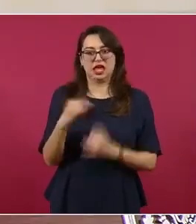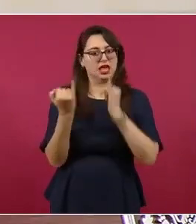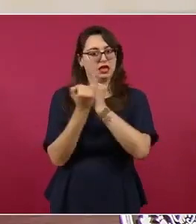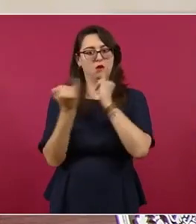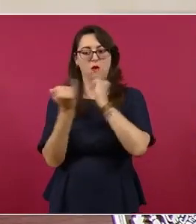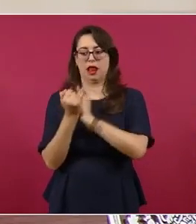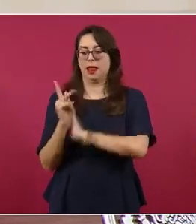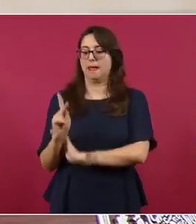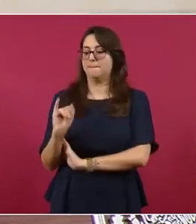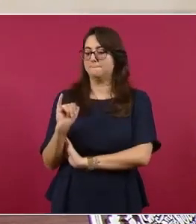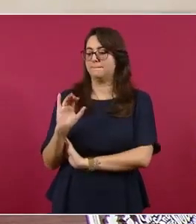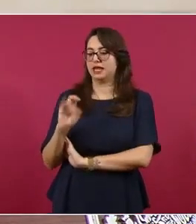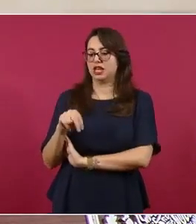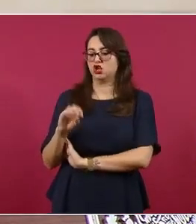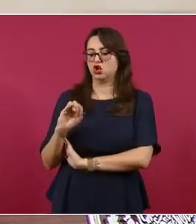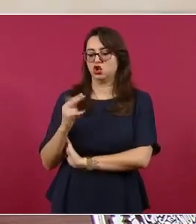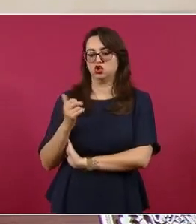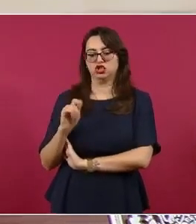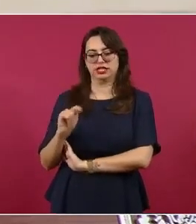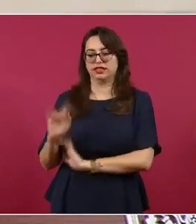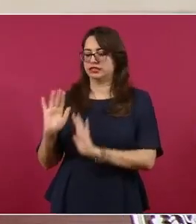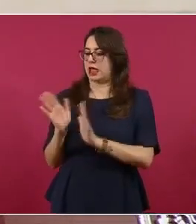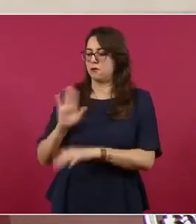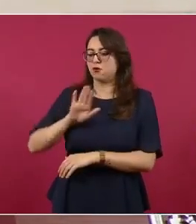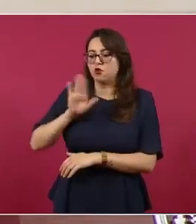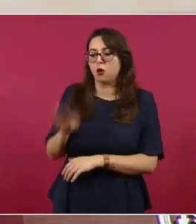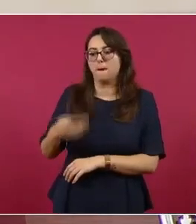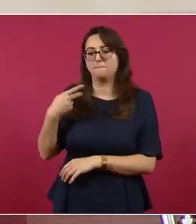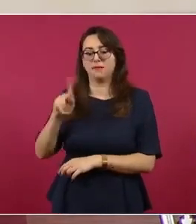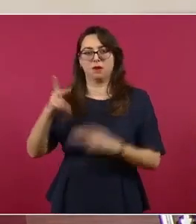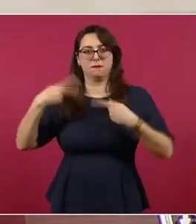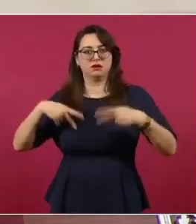el pinochetismo como política.